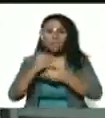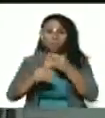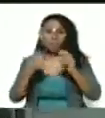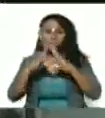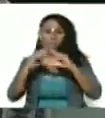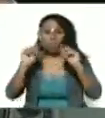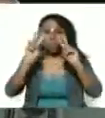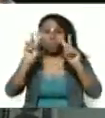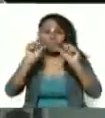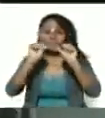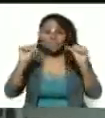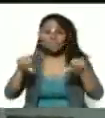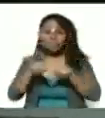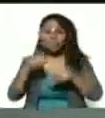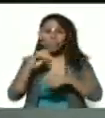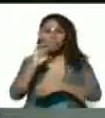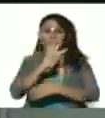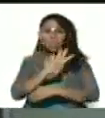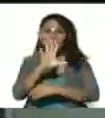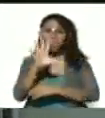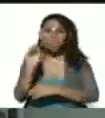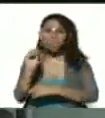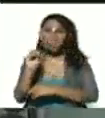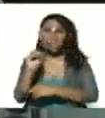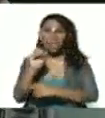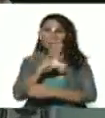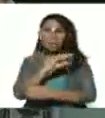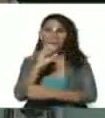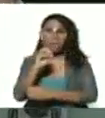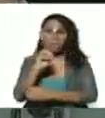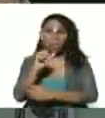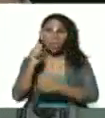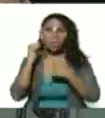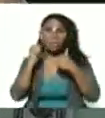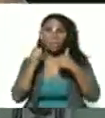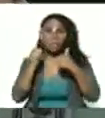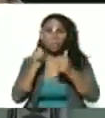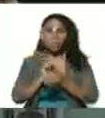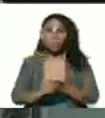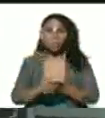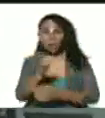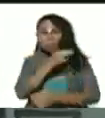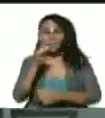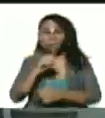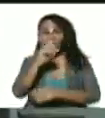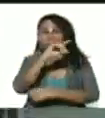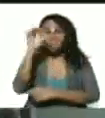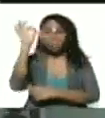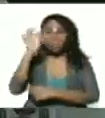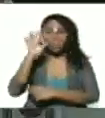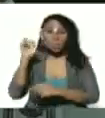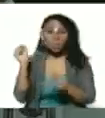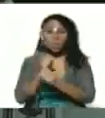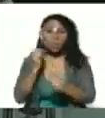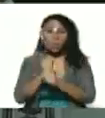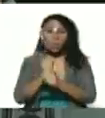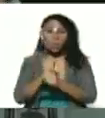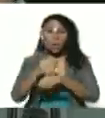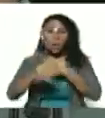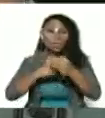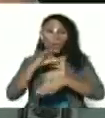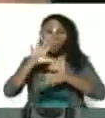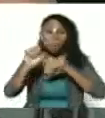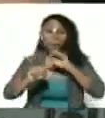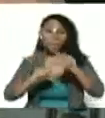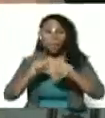nosotros tenemos de 450 a 500 tanques buenos efectivos al 100% de operatividad comprados en revolución